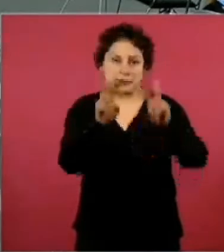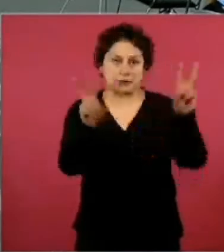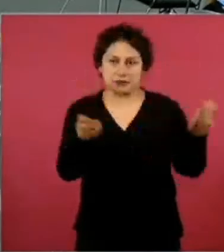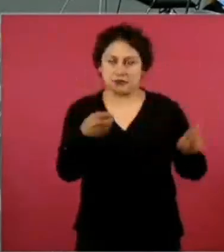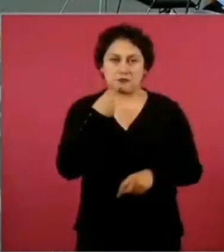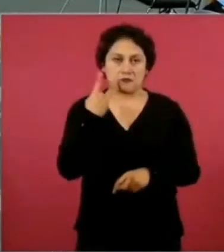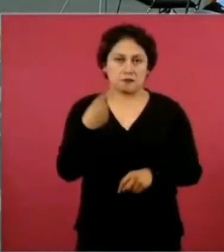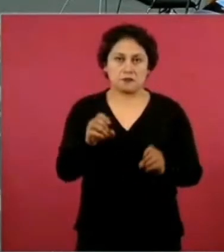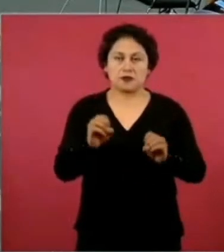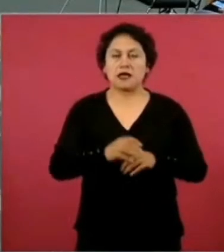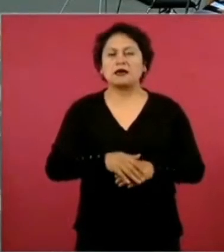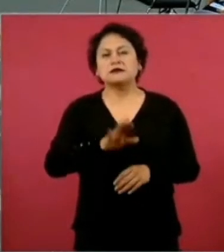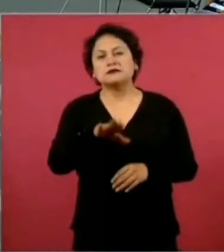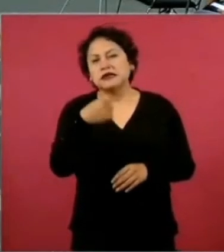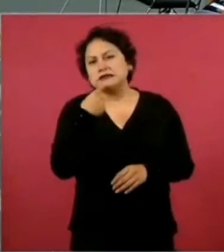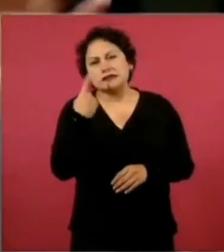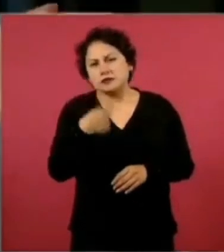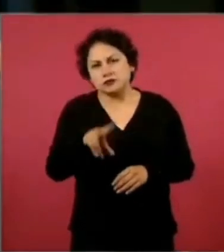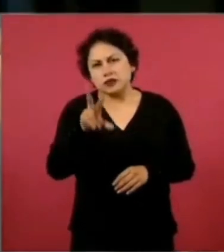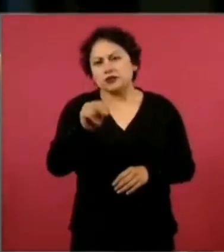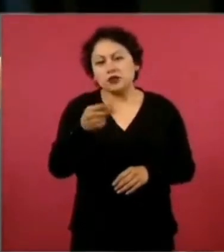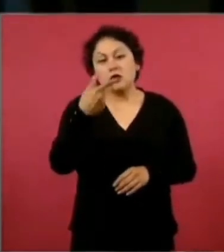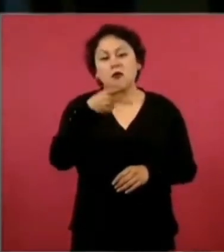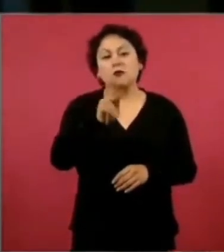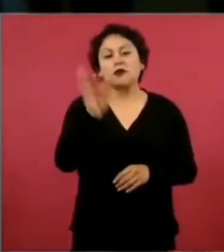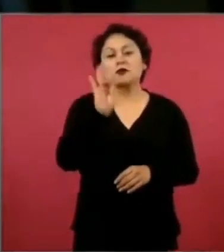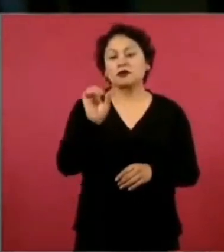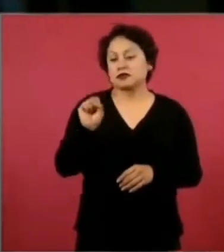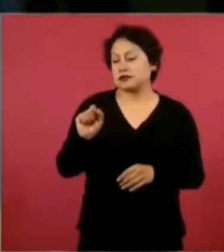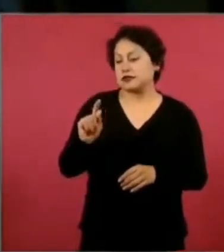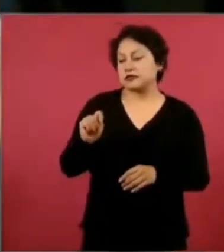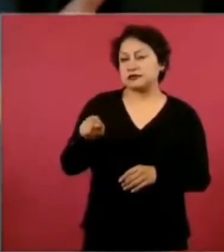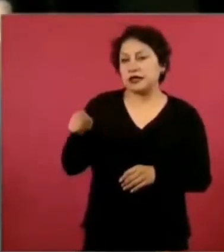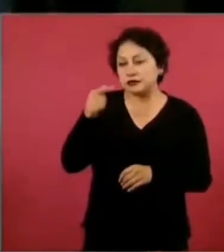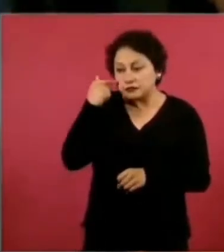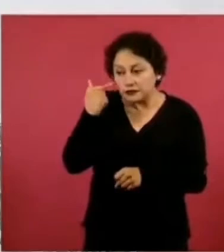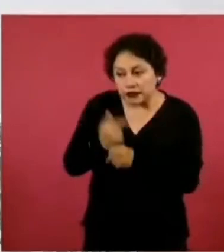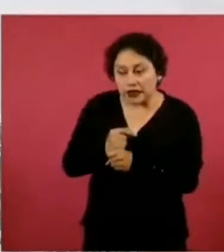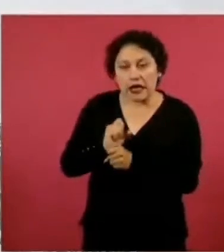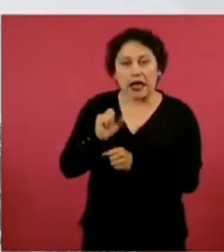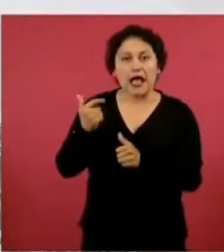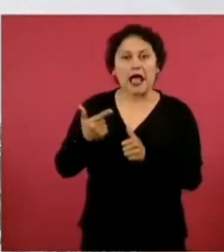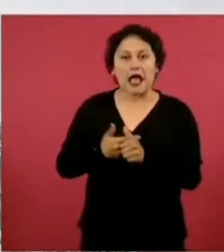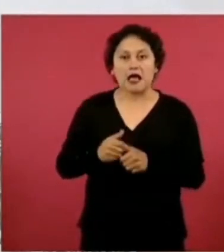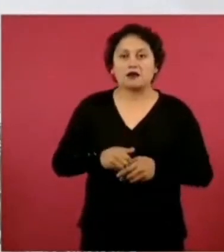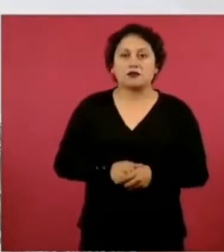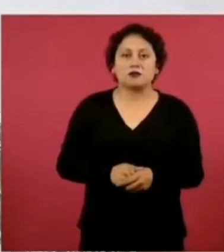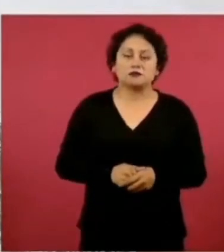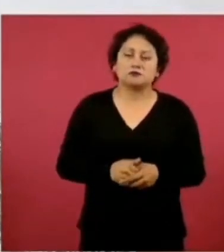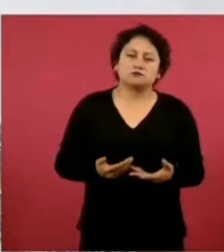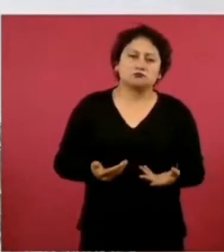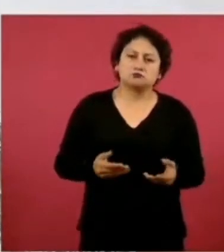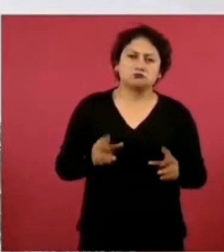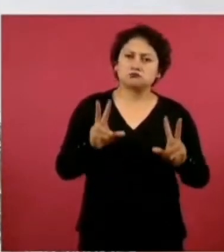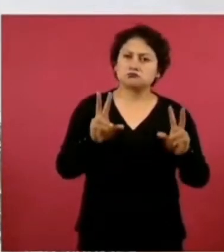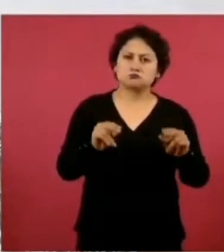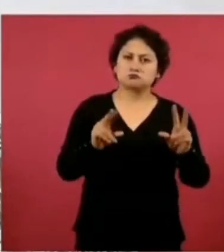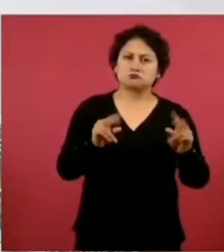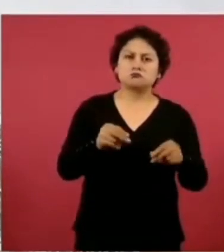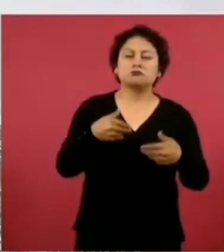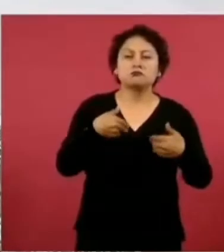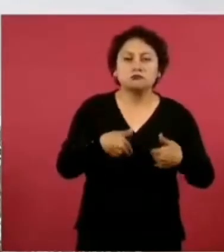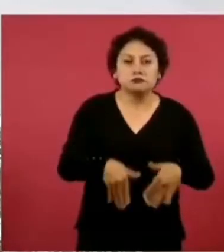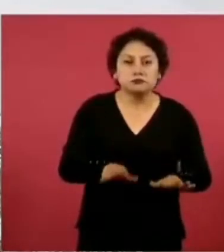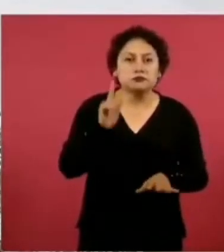Denuncia no, pero que haya detectado el SAT como tal movimientos irregulares. No, no se ha detectado. Me lo hubiese